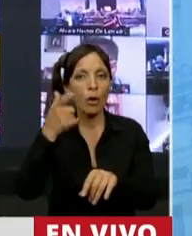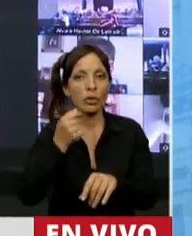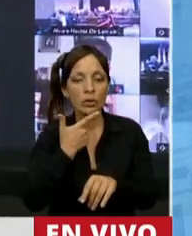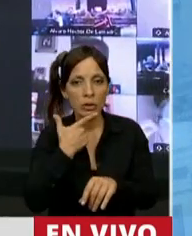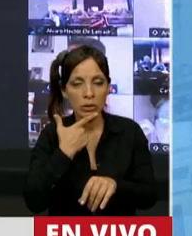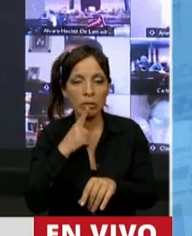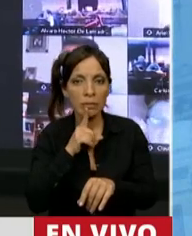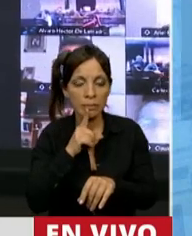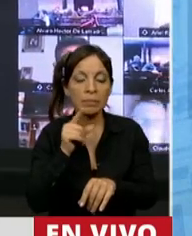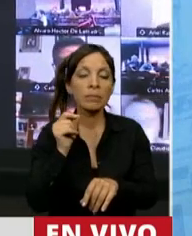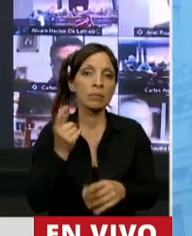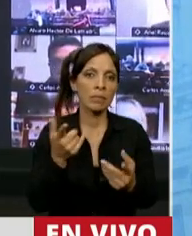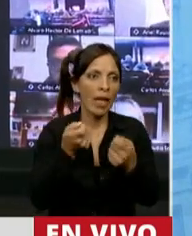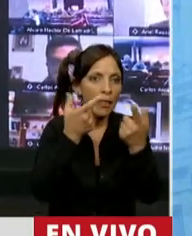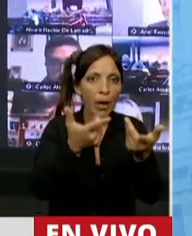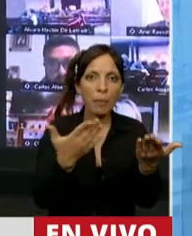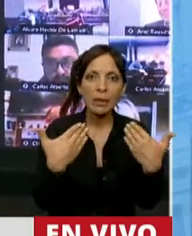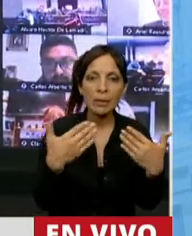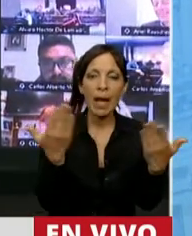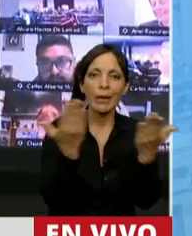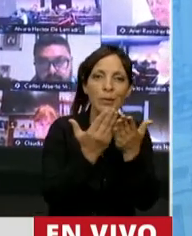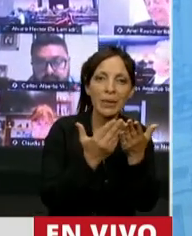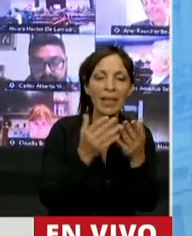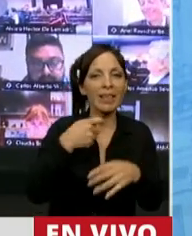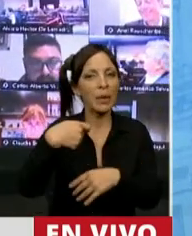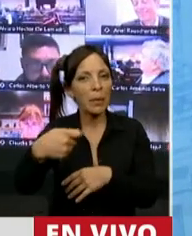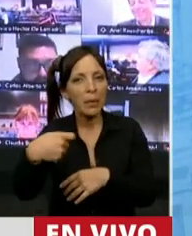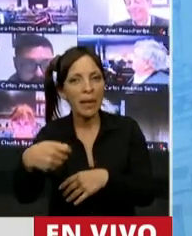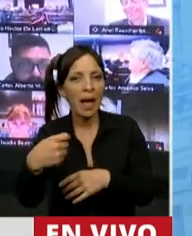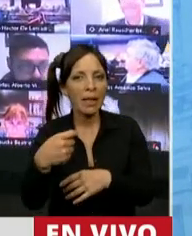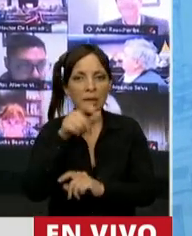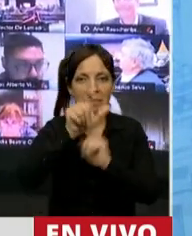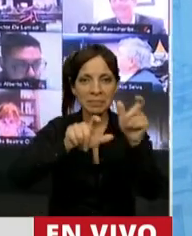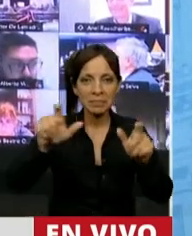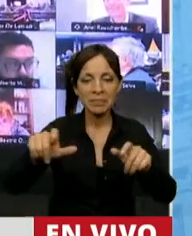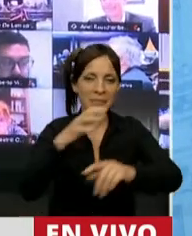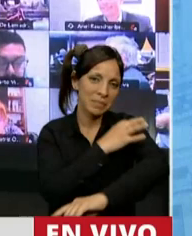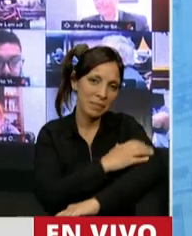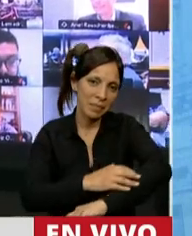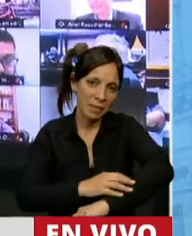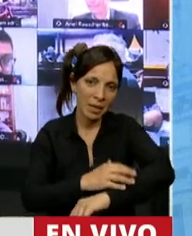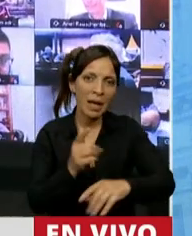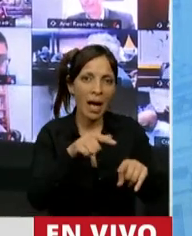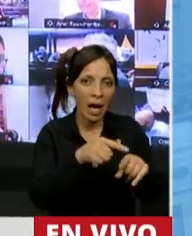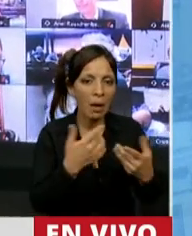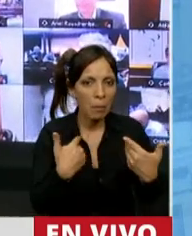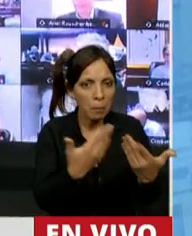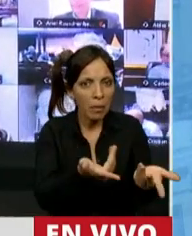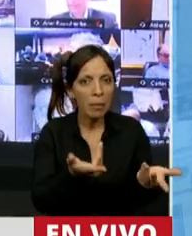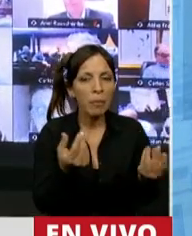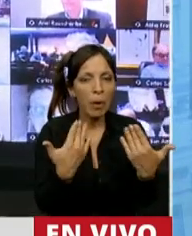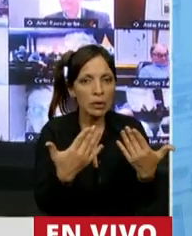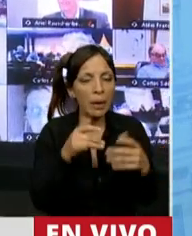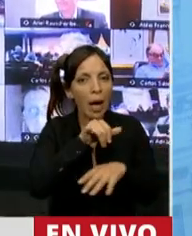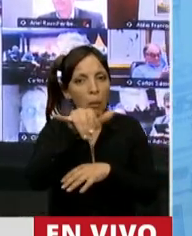a los estudiantes, a los jubilados y en general a la población de menos recursos. Casi le diría